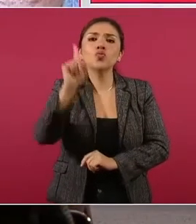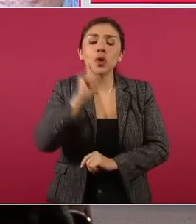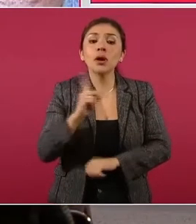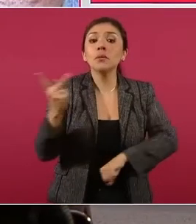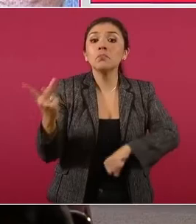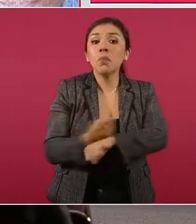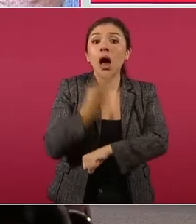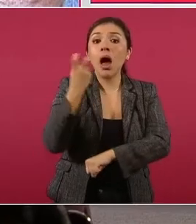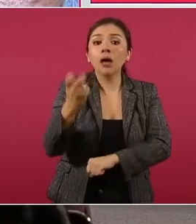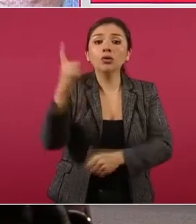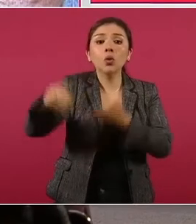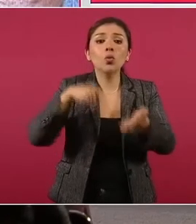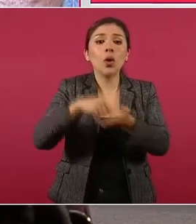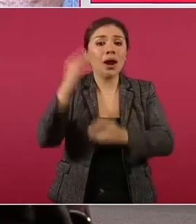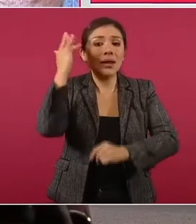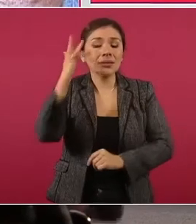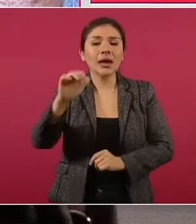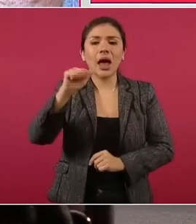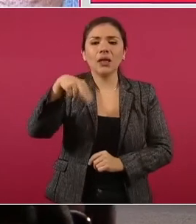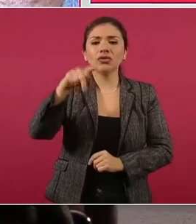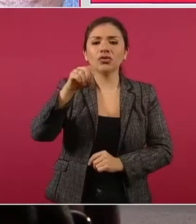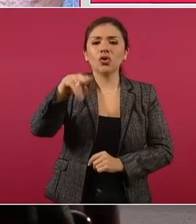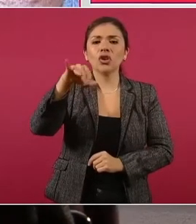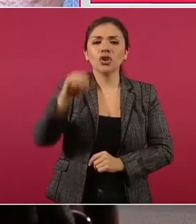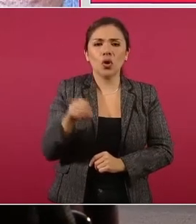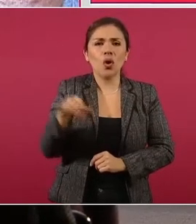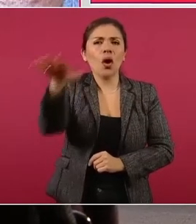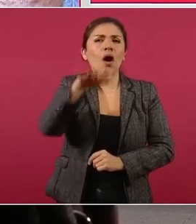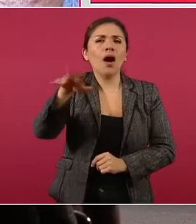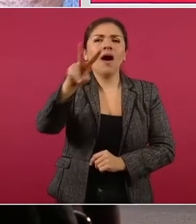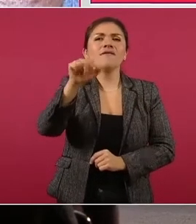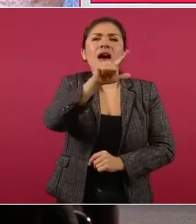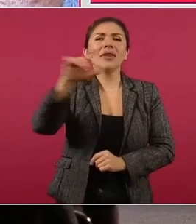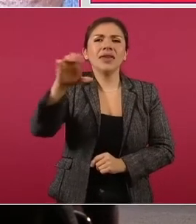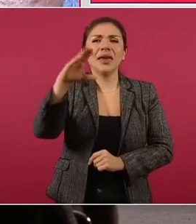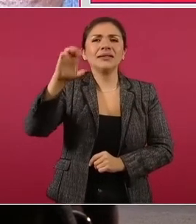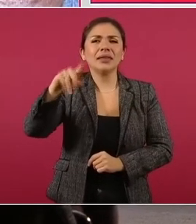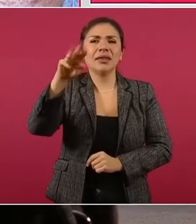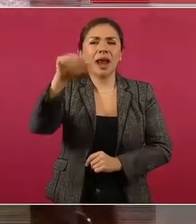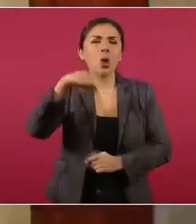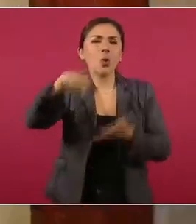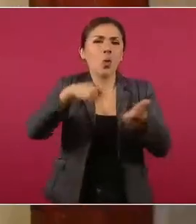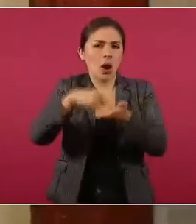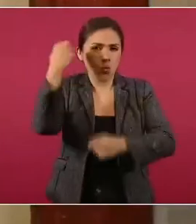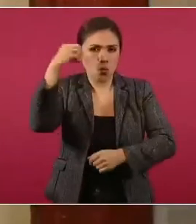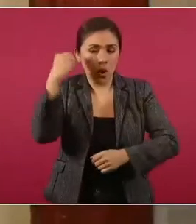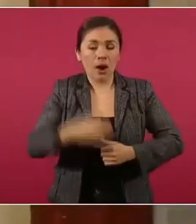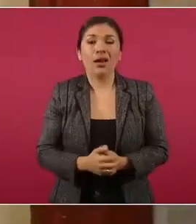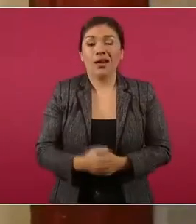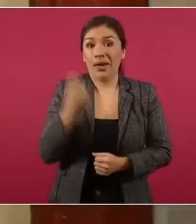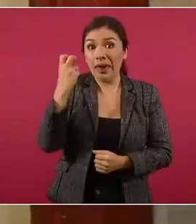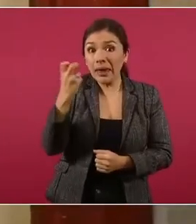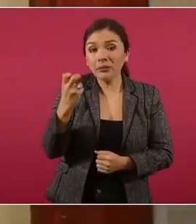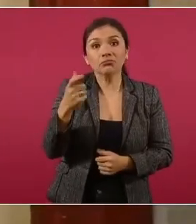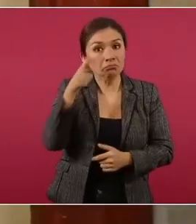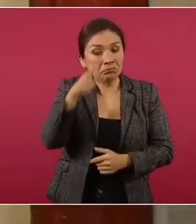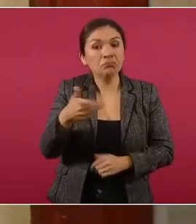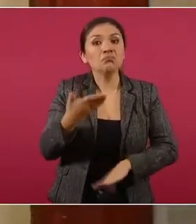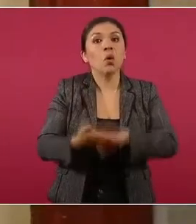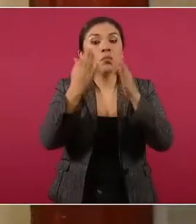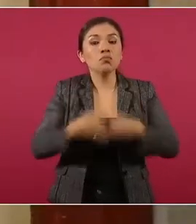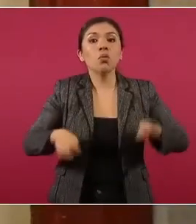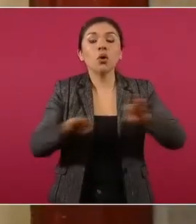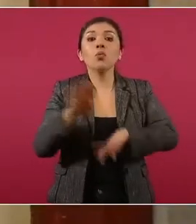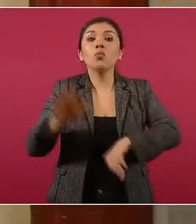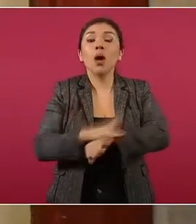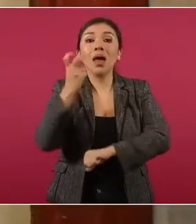ocurridos en San Antonio de la Cal, en la región de Valles Centrales, Oaxaca. Esto es muy importante porque el delito de